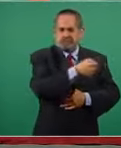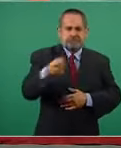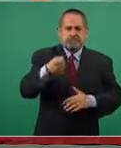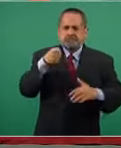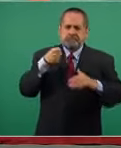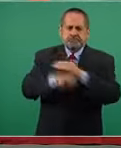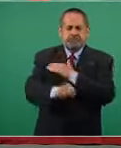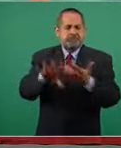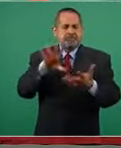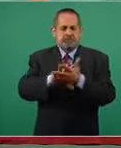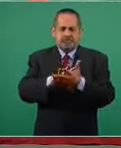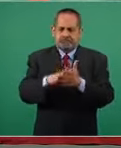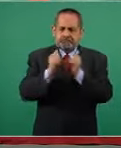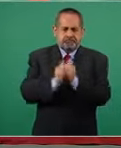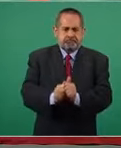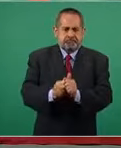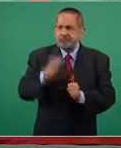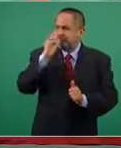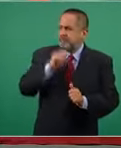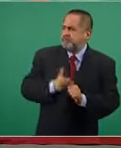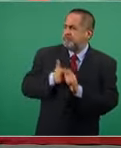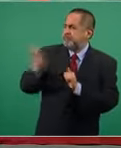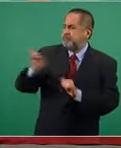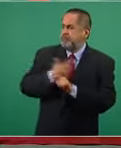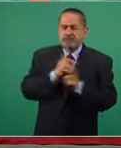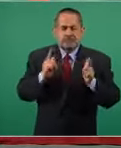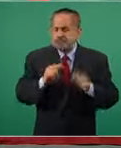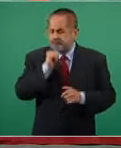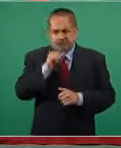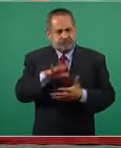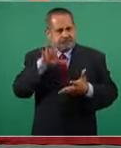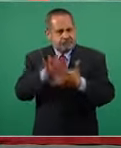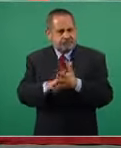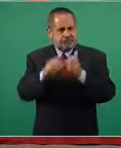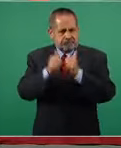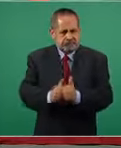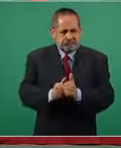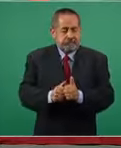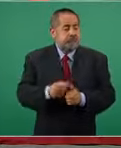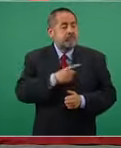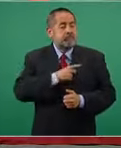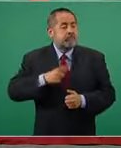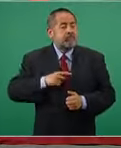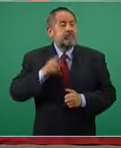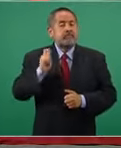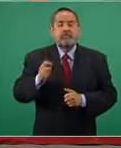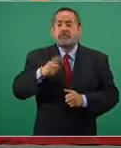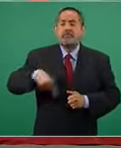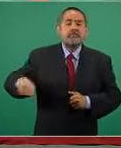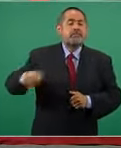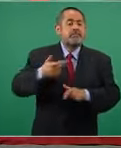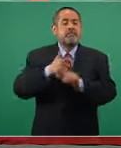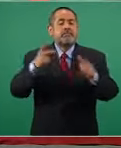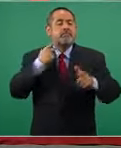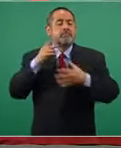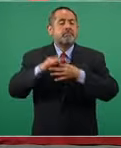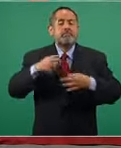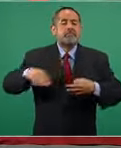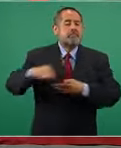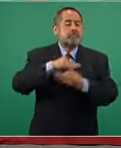bajo fianza a quienes violen las libertades políticas de los ciudadanos.